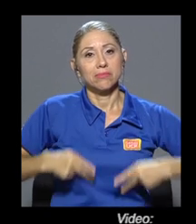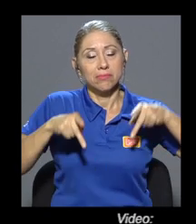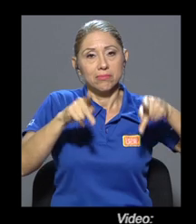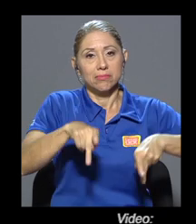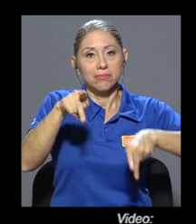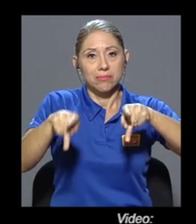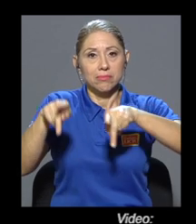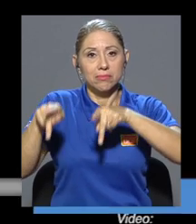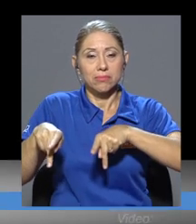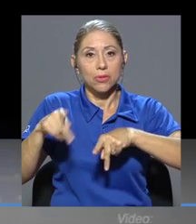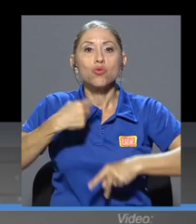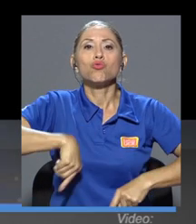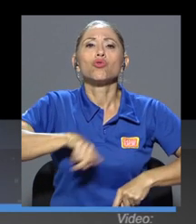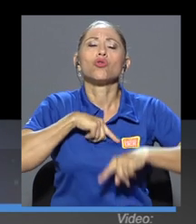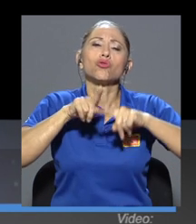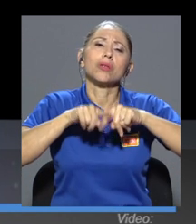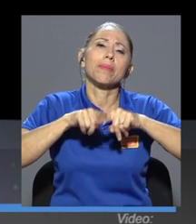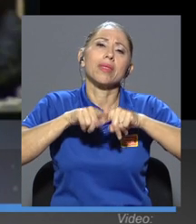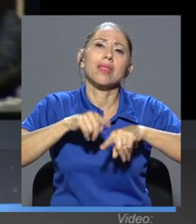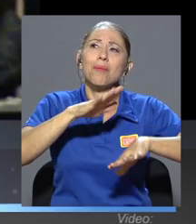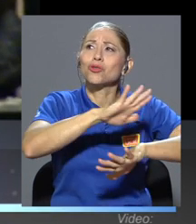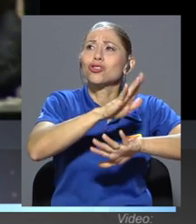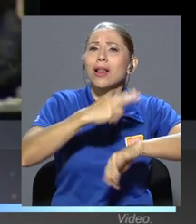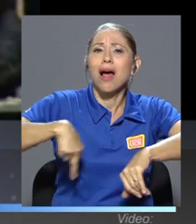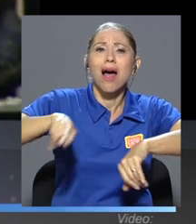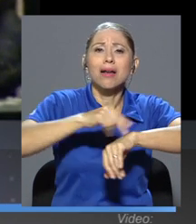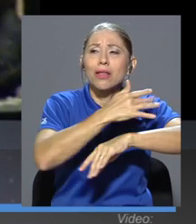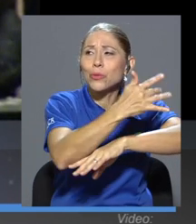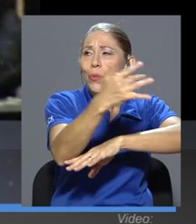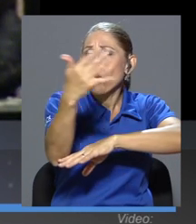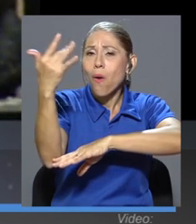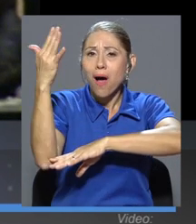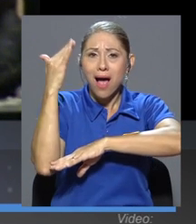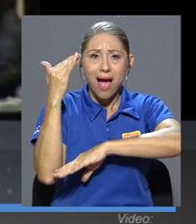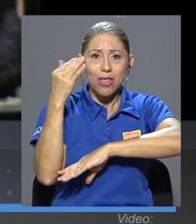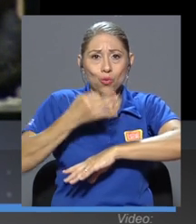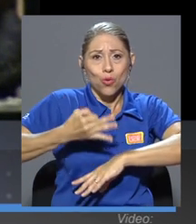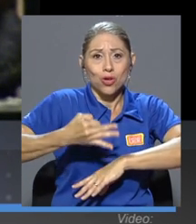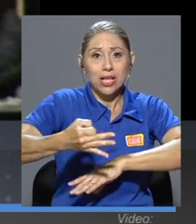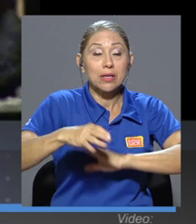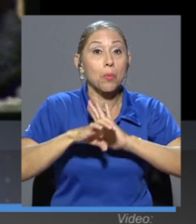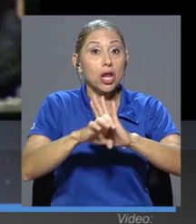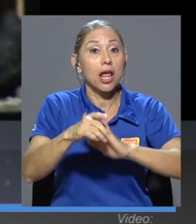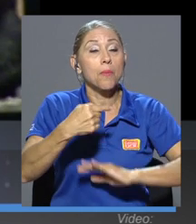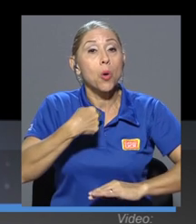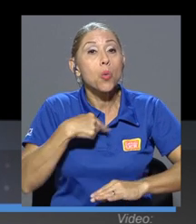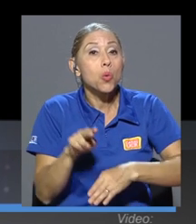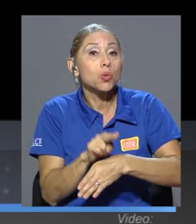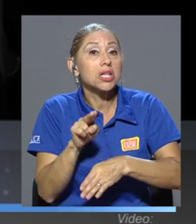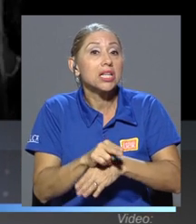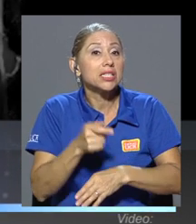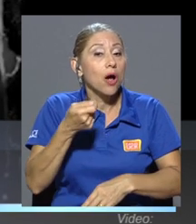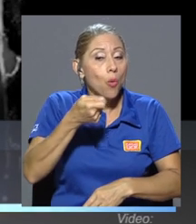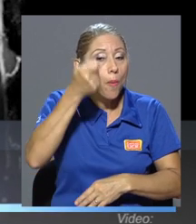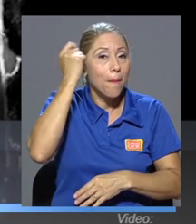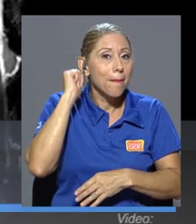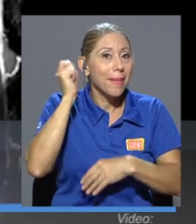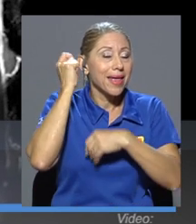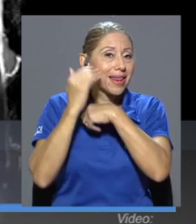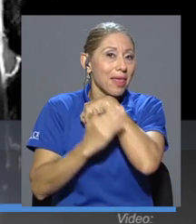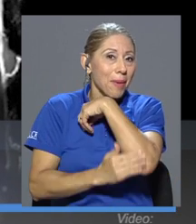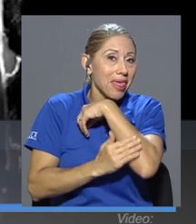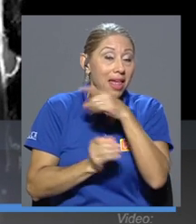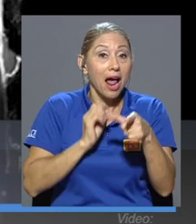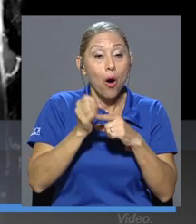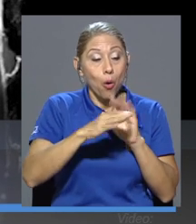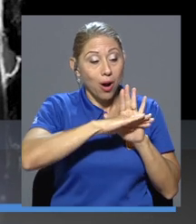Nosotros dependemos de la diversidad día a día. Se despierta uno y utiliza un peine de madera o una cama de madera y para que esté esa